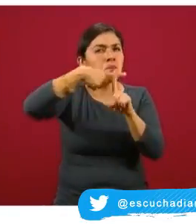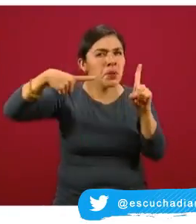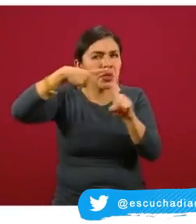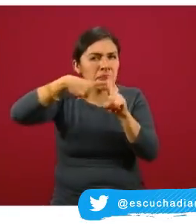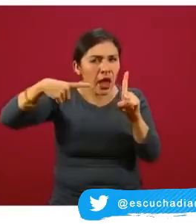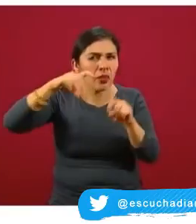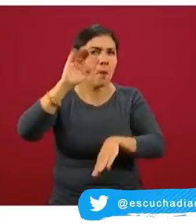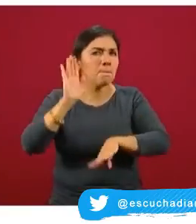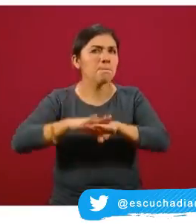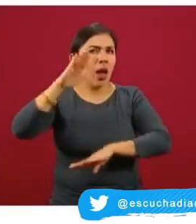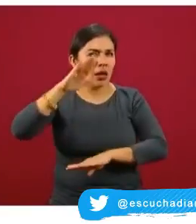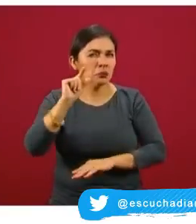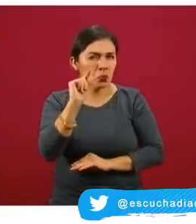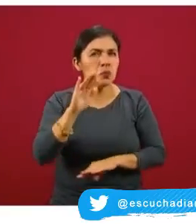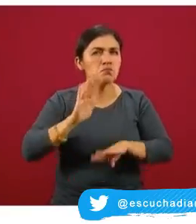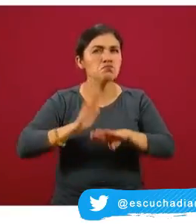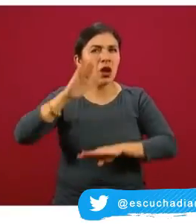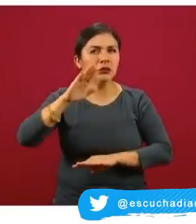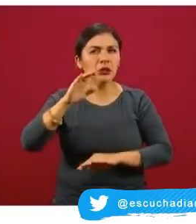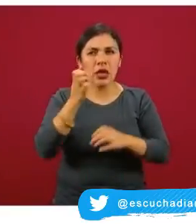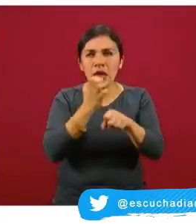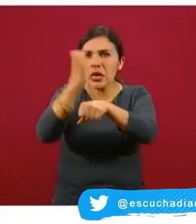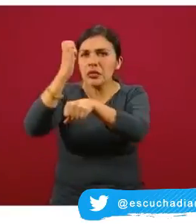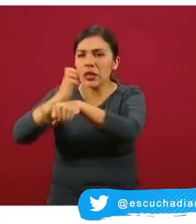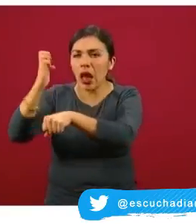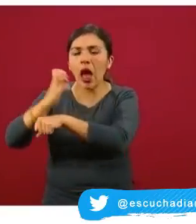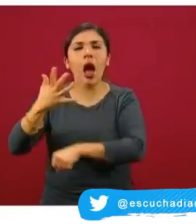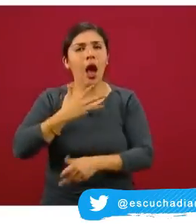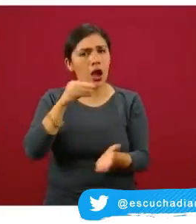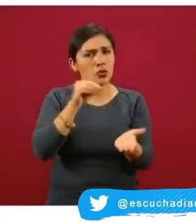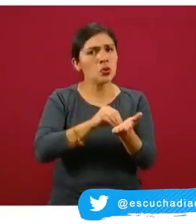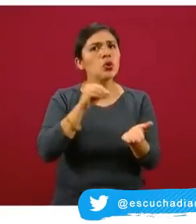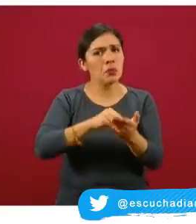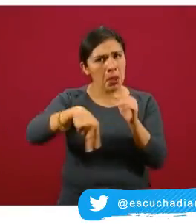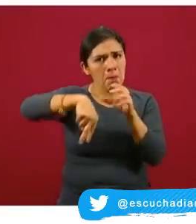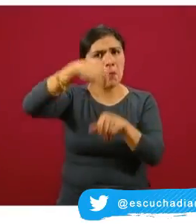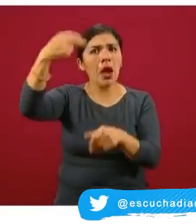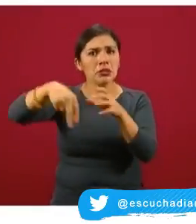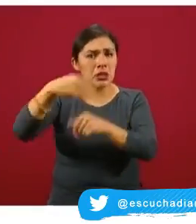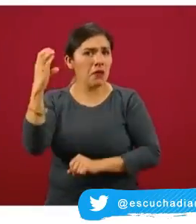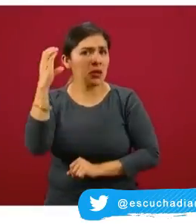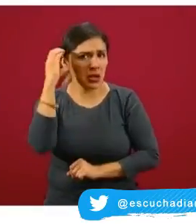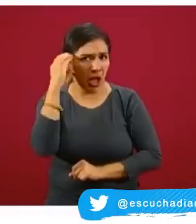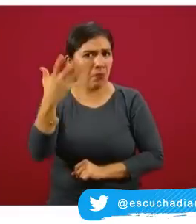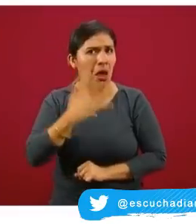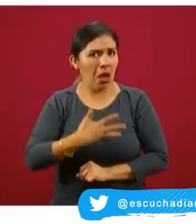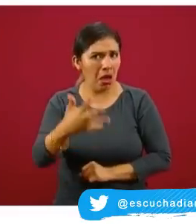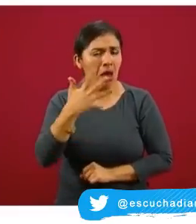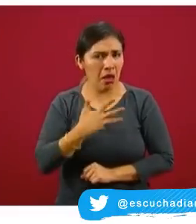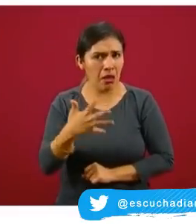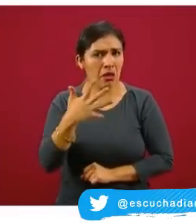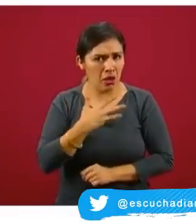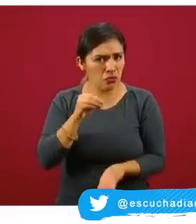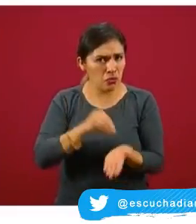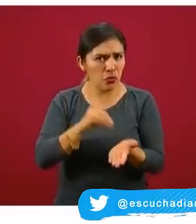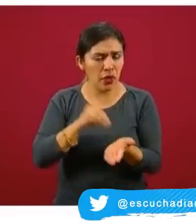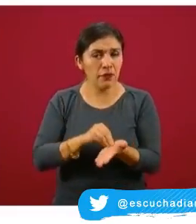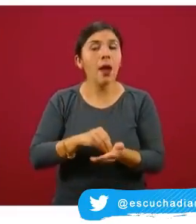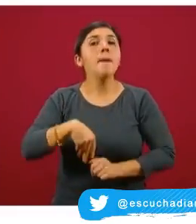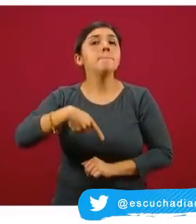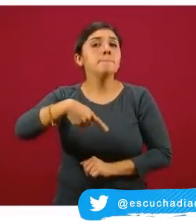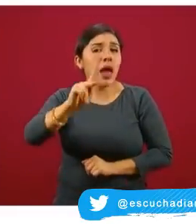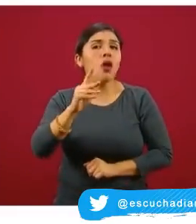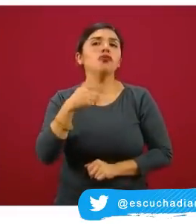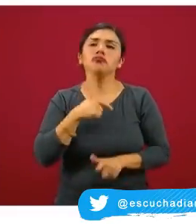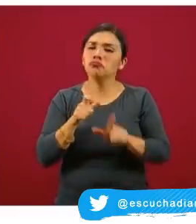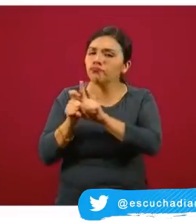o un poco más de la mitad de las entidades todavía tienen una gran disponibilidad, gran disponibilidad de este tipo de camas, pues hemos